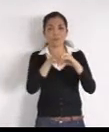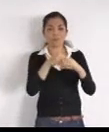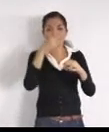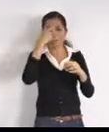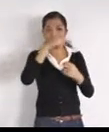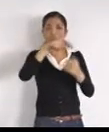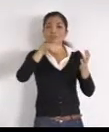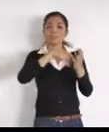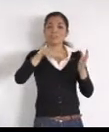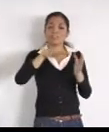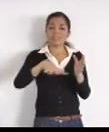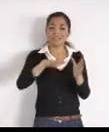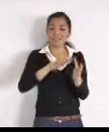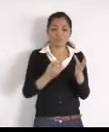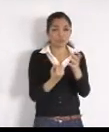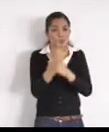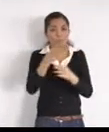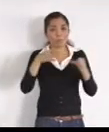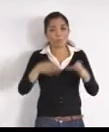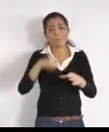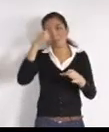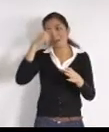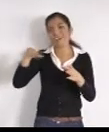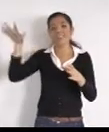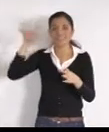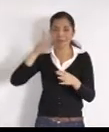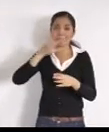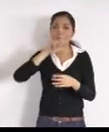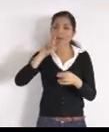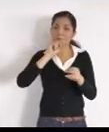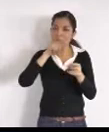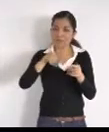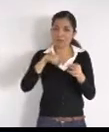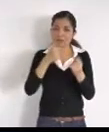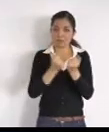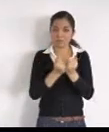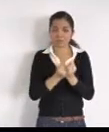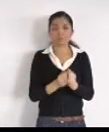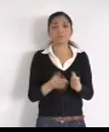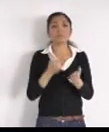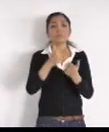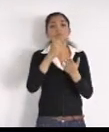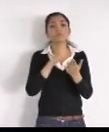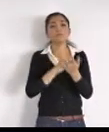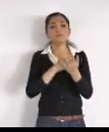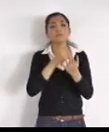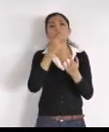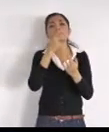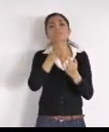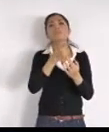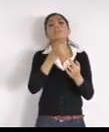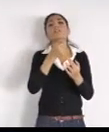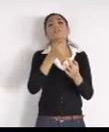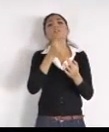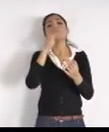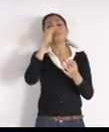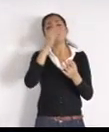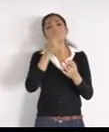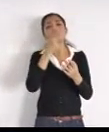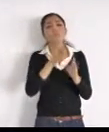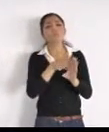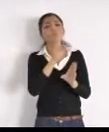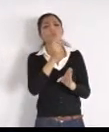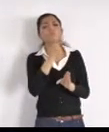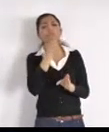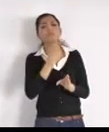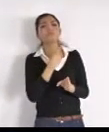Livestream, buenos días, Ismael del Todo, aún no he recibido, asesoría o respuesta, del tema del tianguis, en Chula Vista, la verdad, es lamentable,